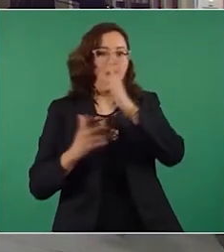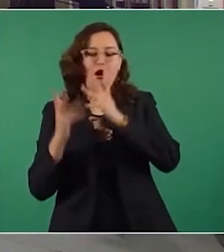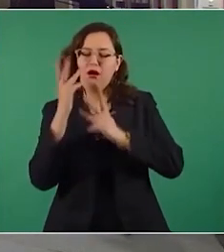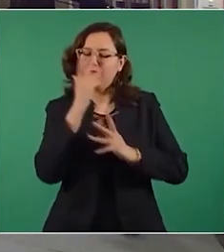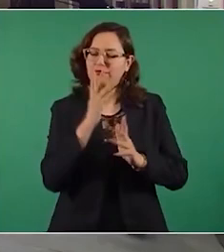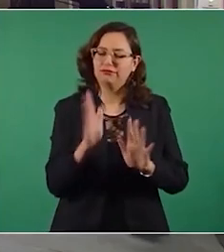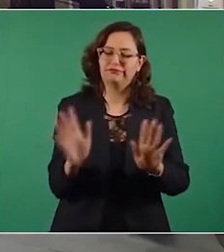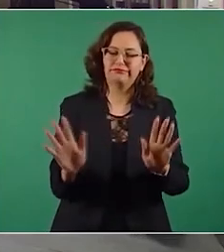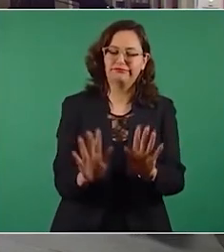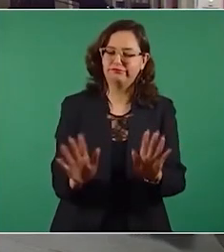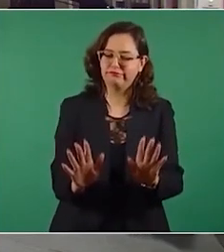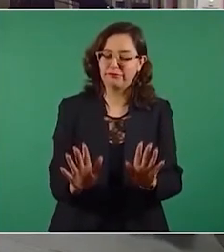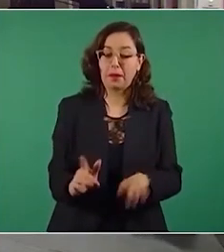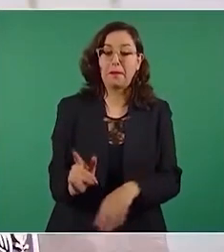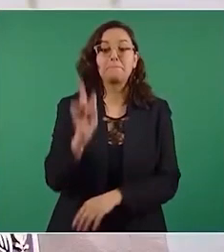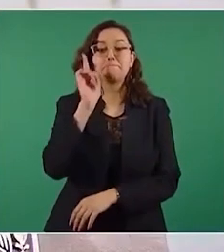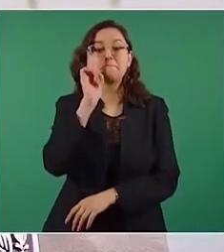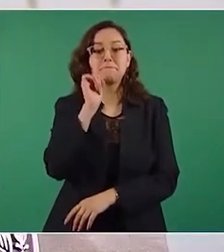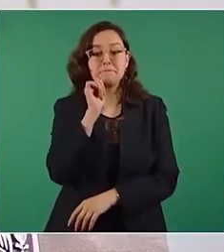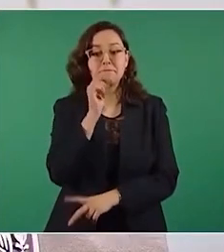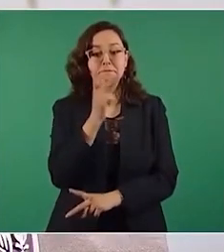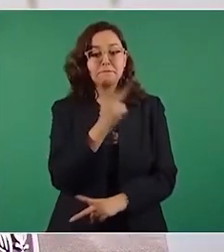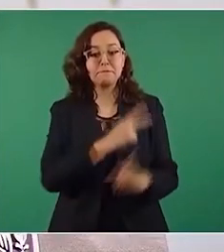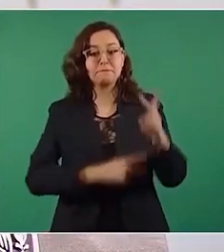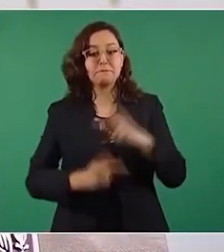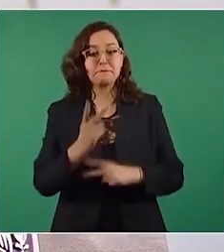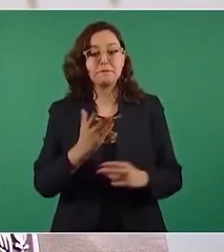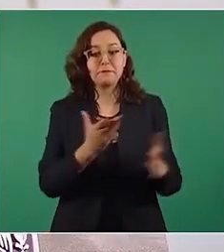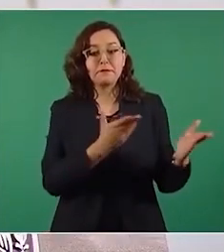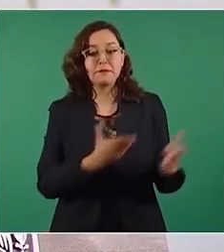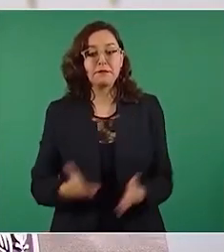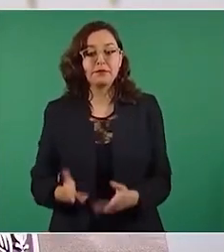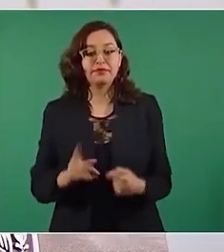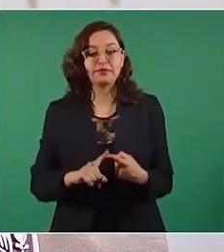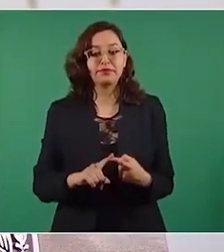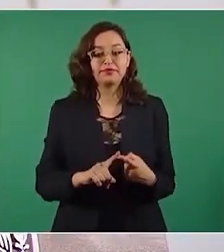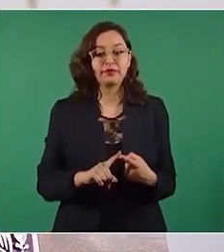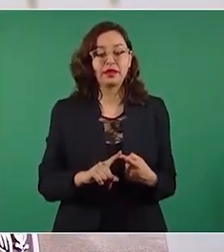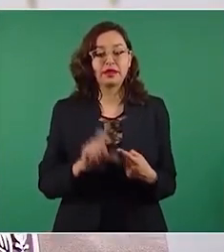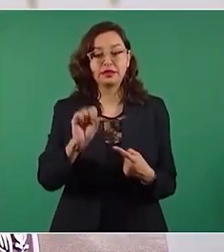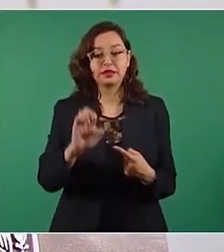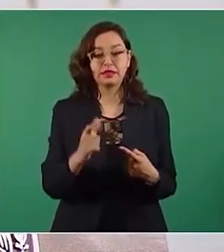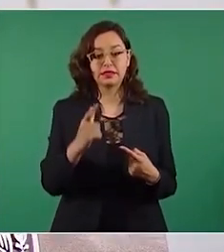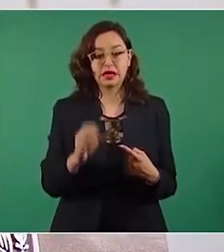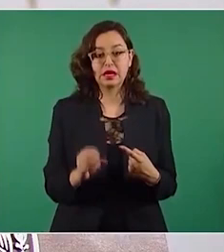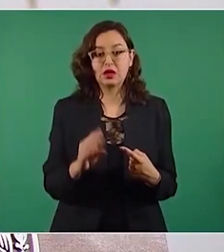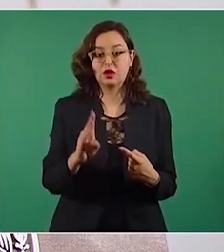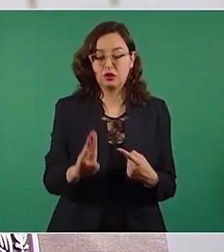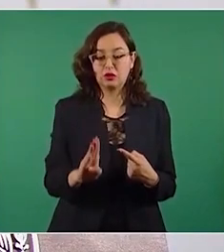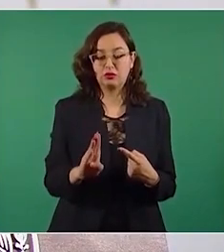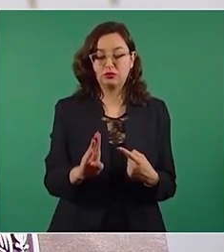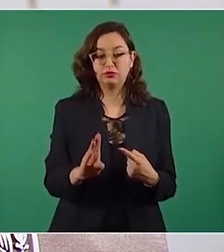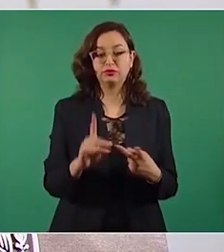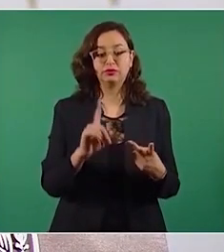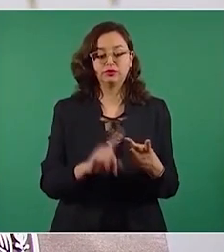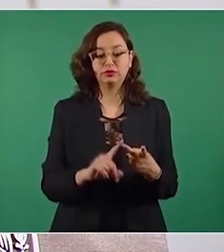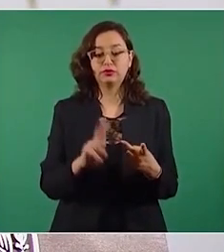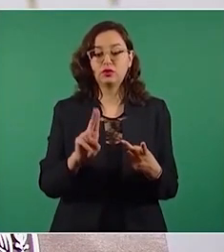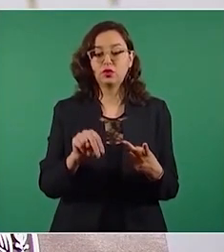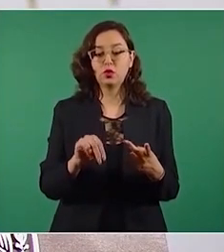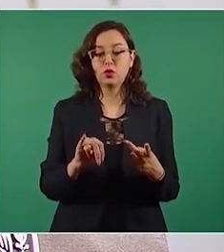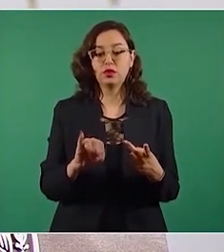van a estar aquí de gobernación, que hicieron un estudio de la UNICEF